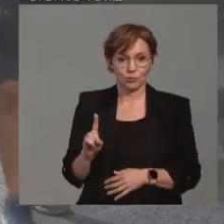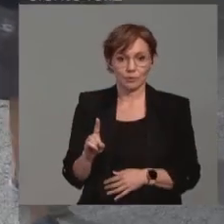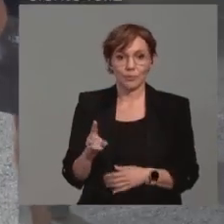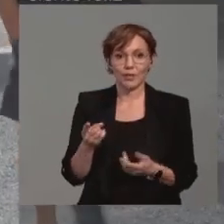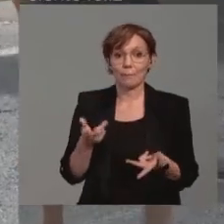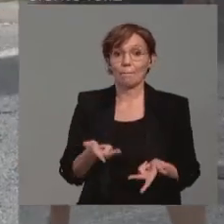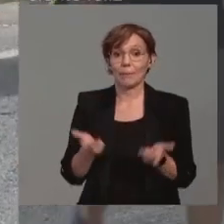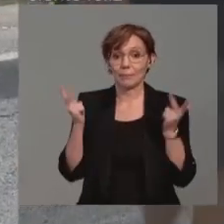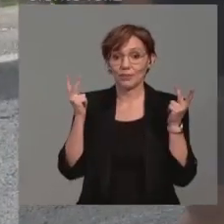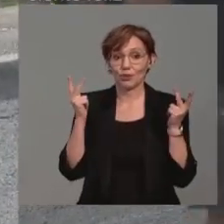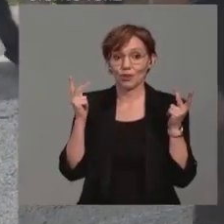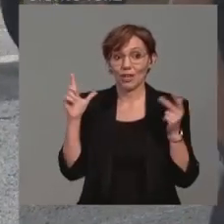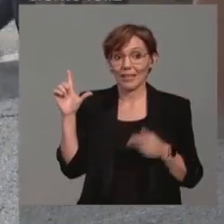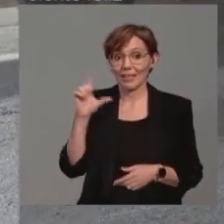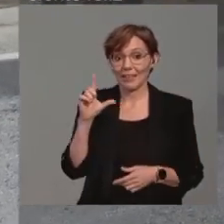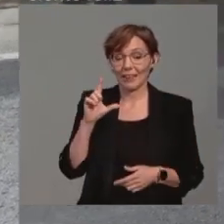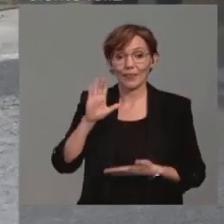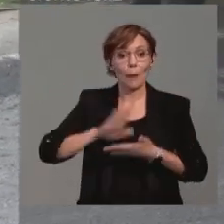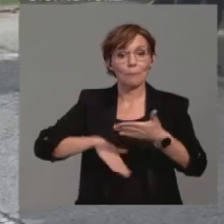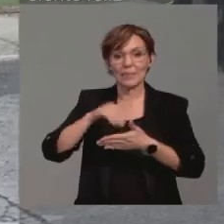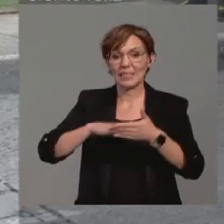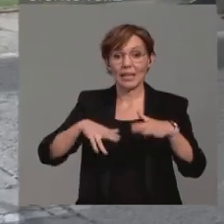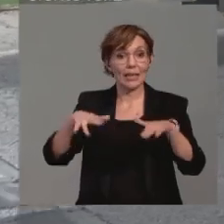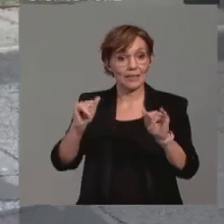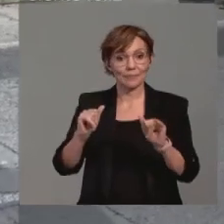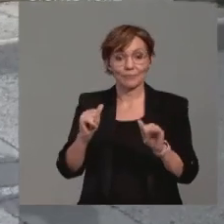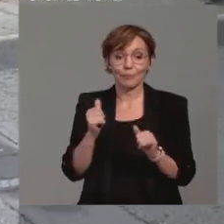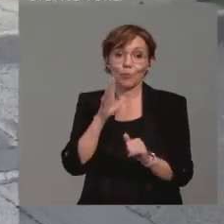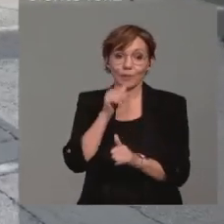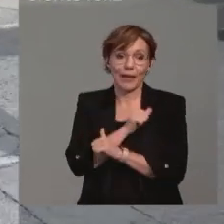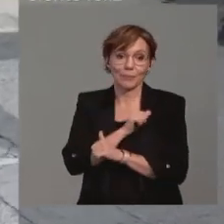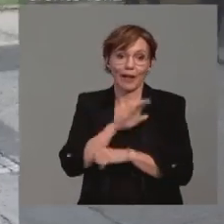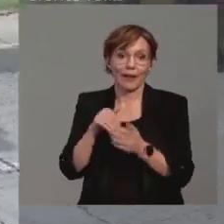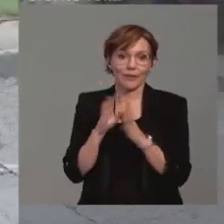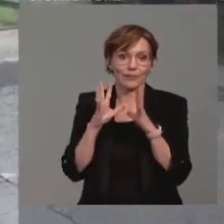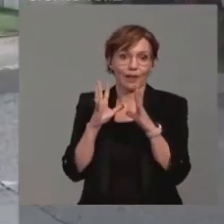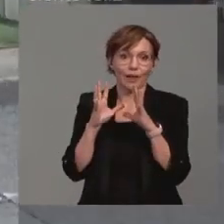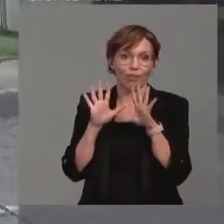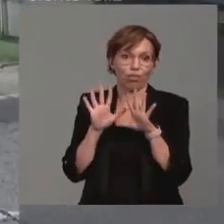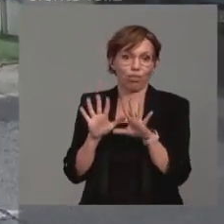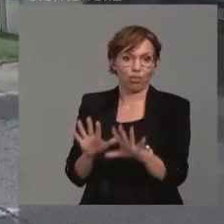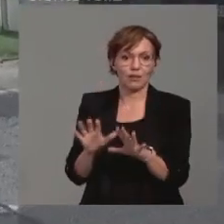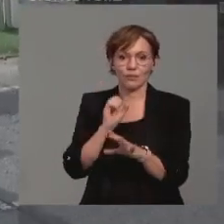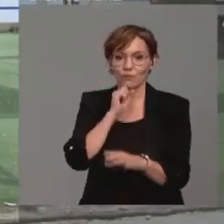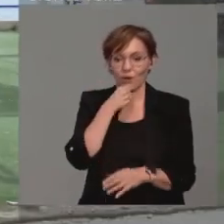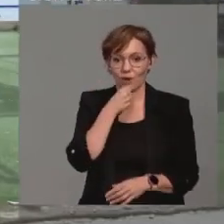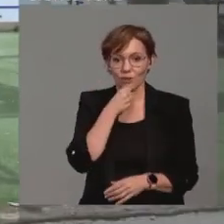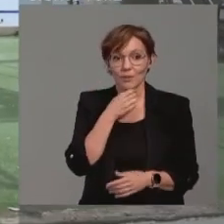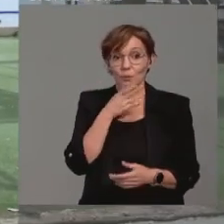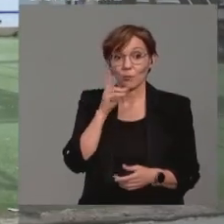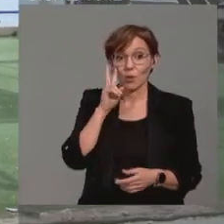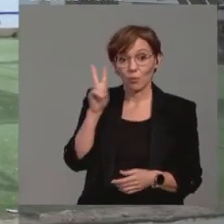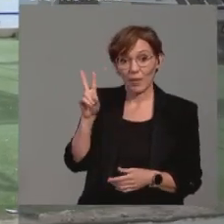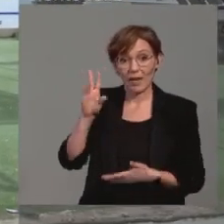pintar, es decir, lo que hacen es esperar a que se caigan solos. Y si detectan que estás pintando, aunque sean las